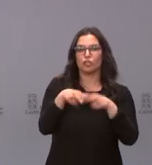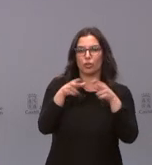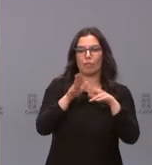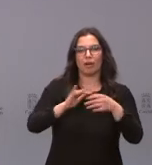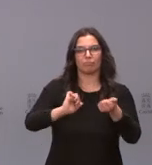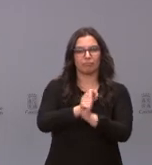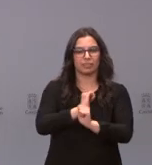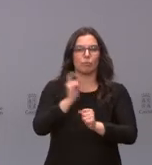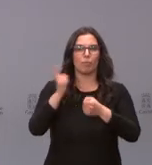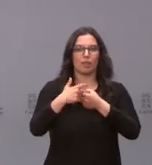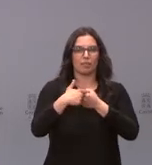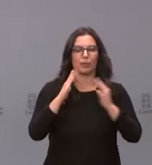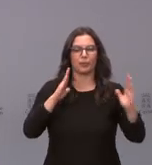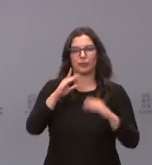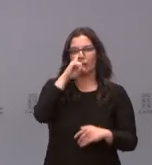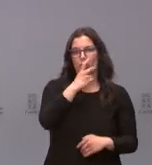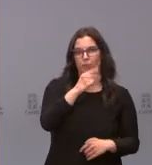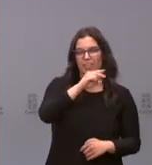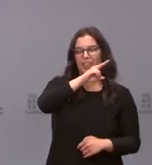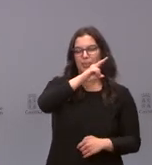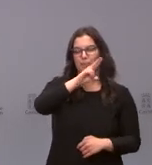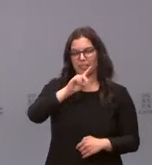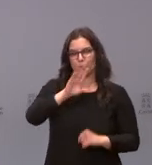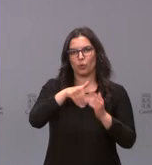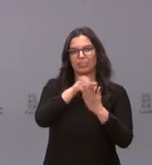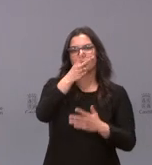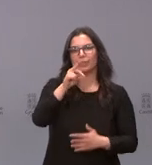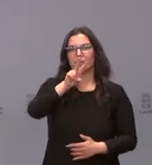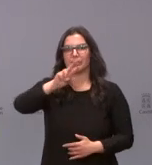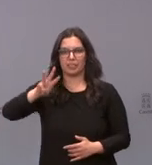participativos durante el periodo 2021-2023.